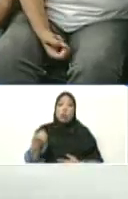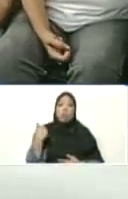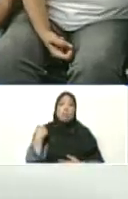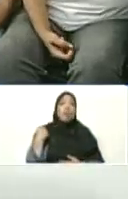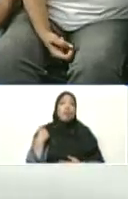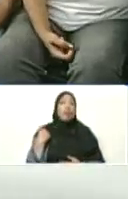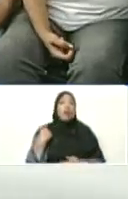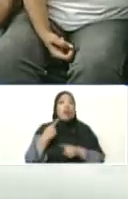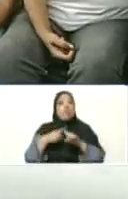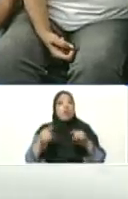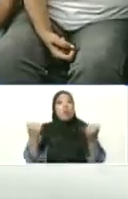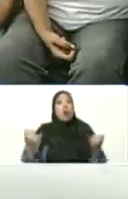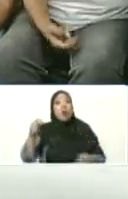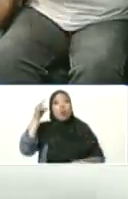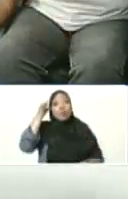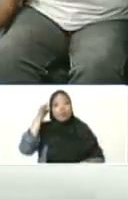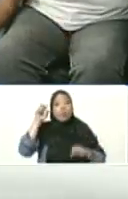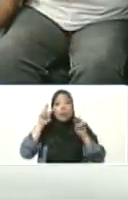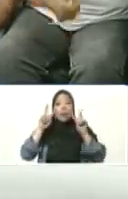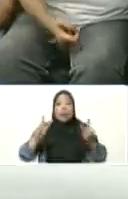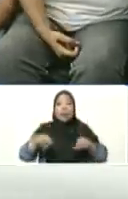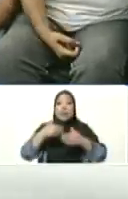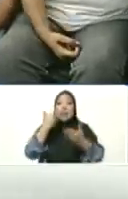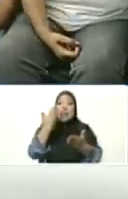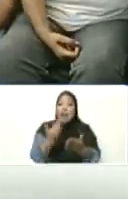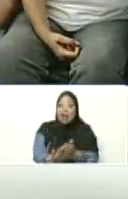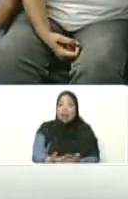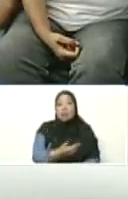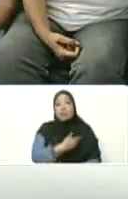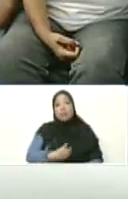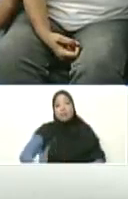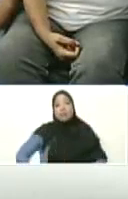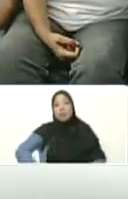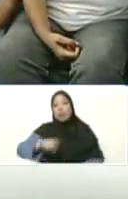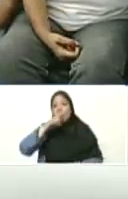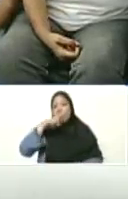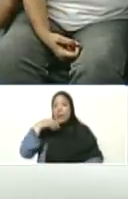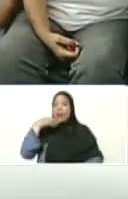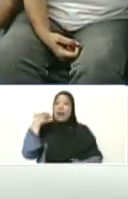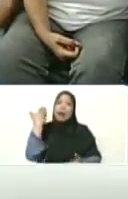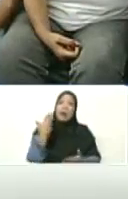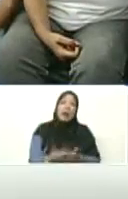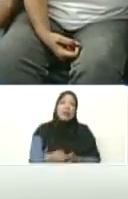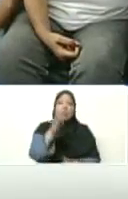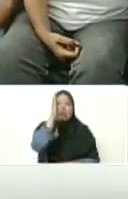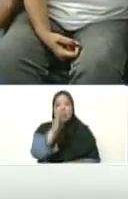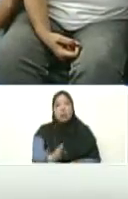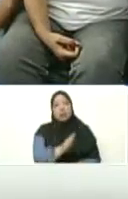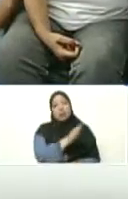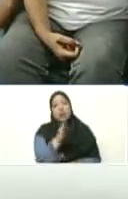ese día llegó y llegó gracias a usted. De verdad, gracias, presidente. Bendiciones.